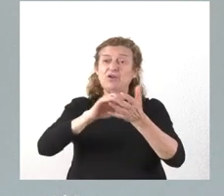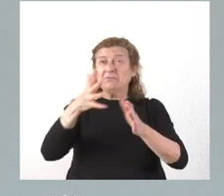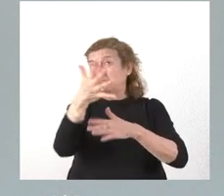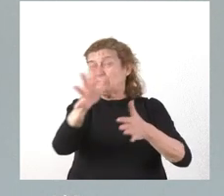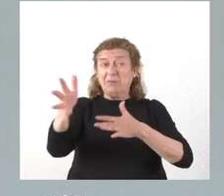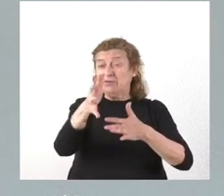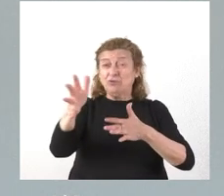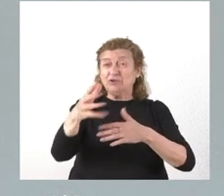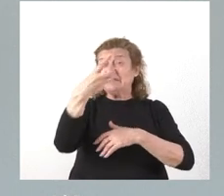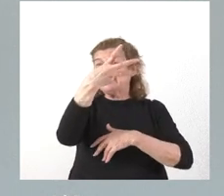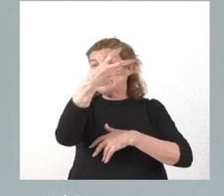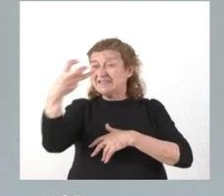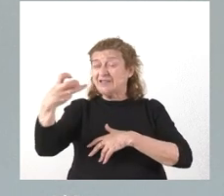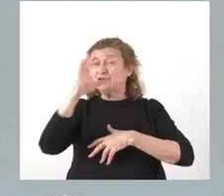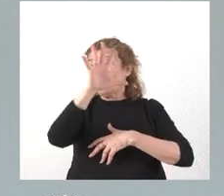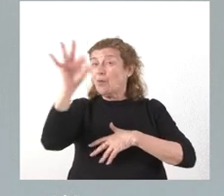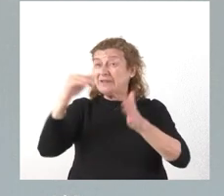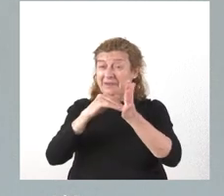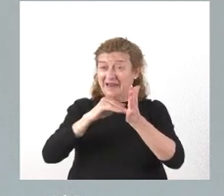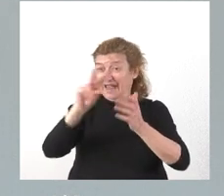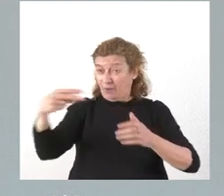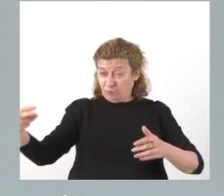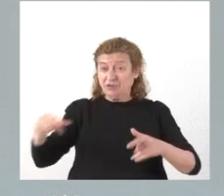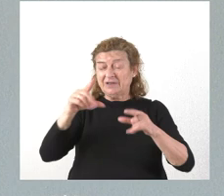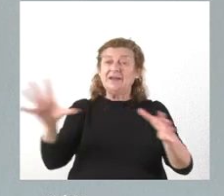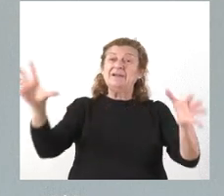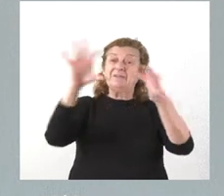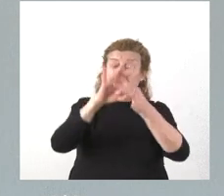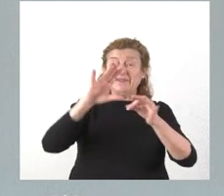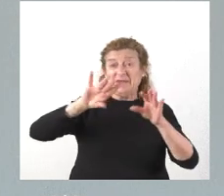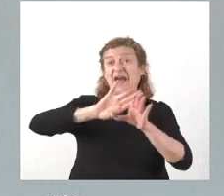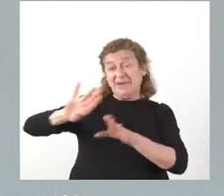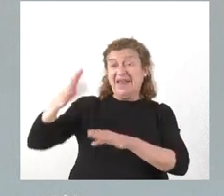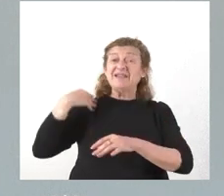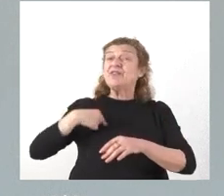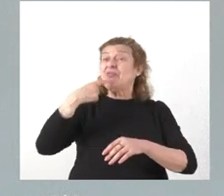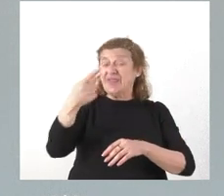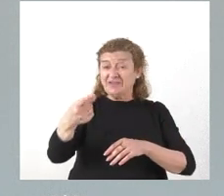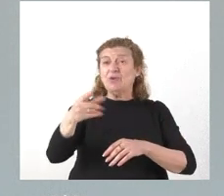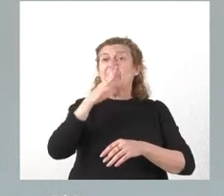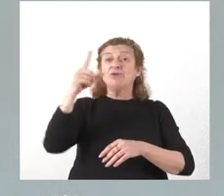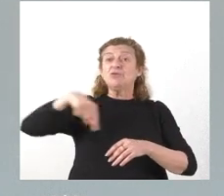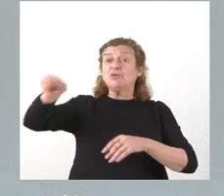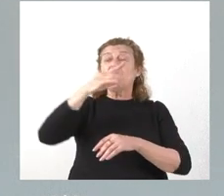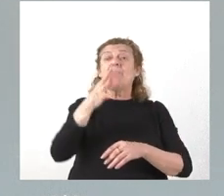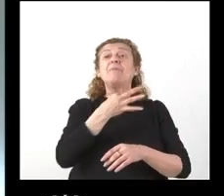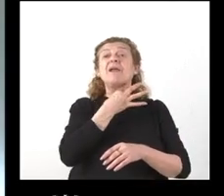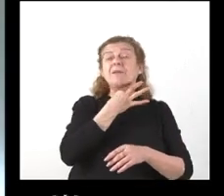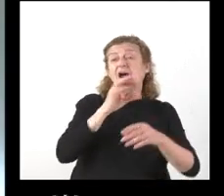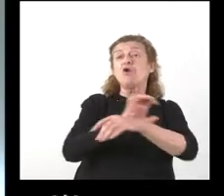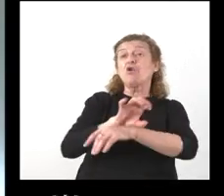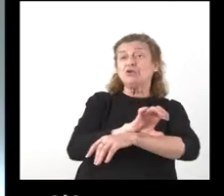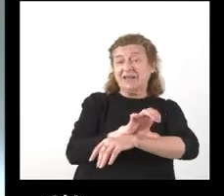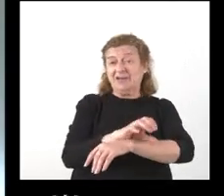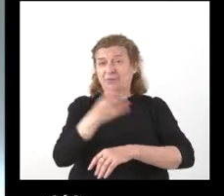a 350.000 euros. A esto se une los apartados que le citaba anteriormente y para ello tiene la palabra el consejero de la Presidencia.